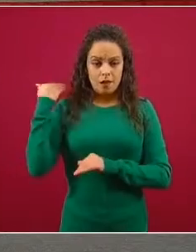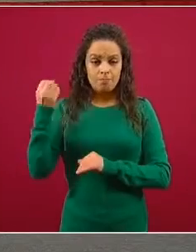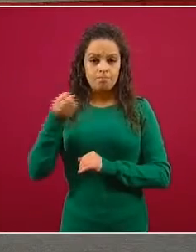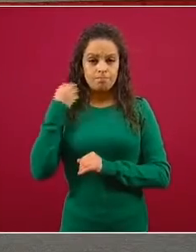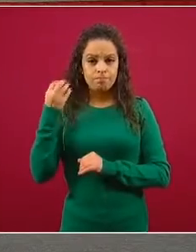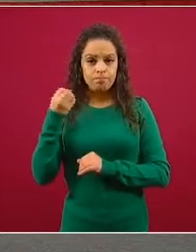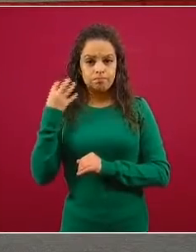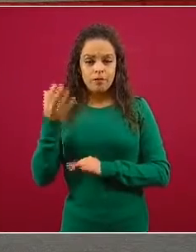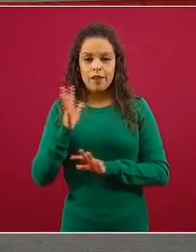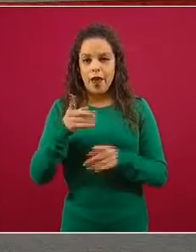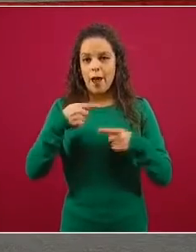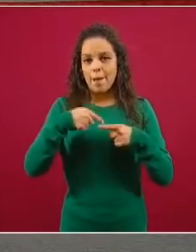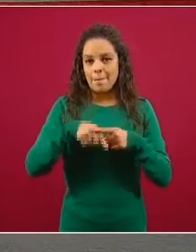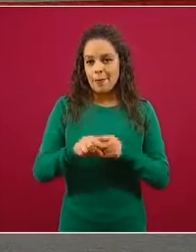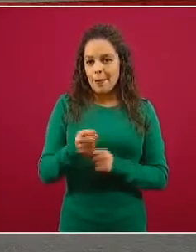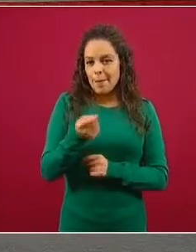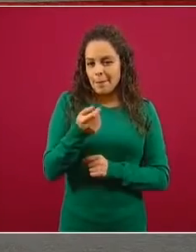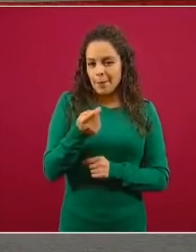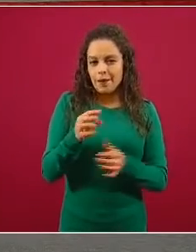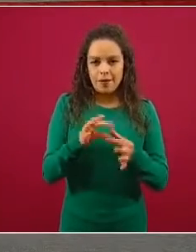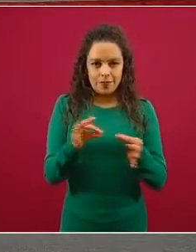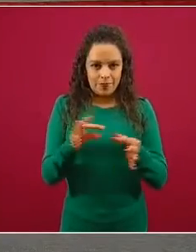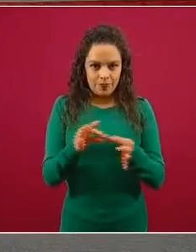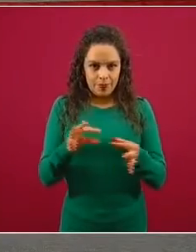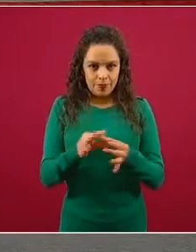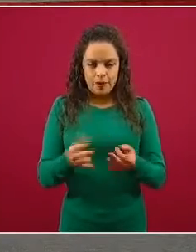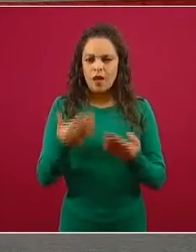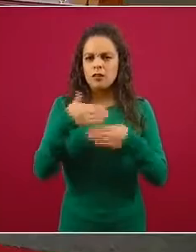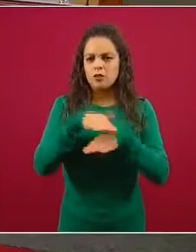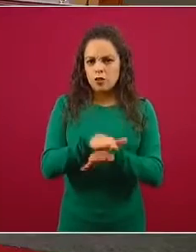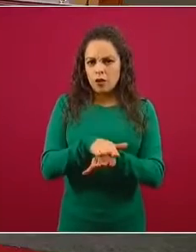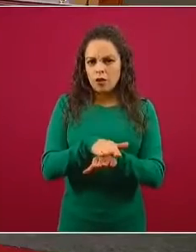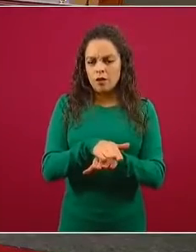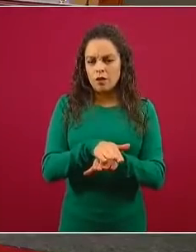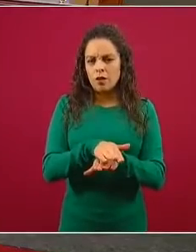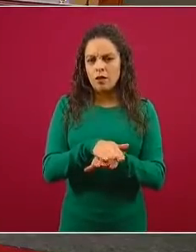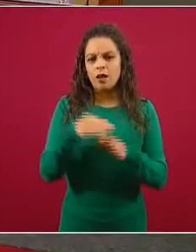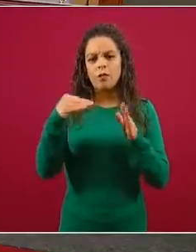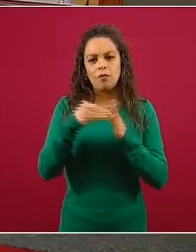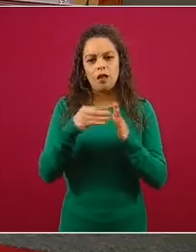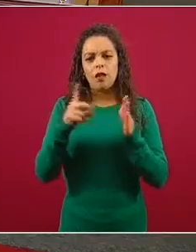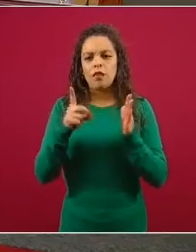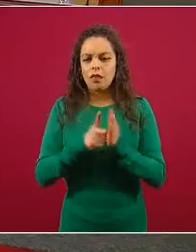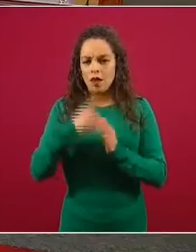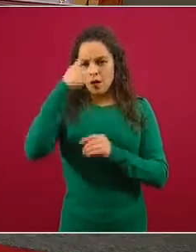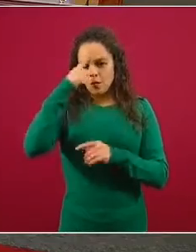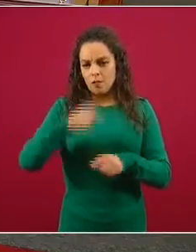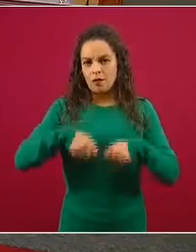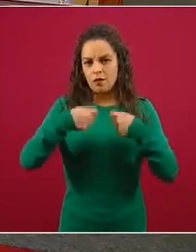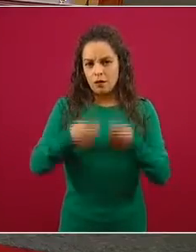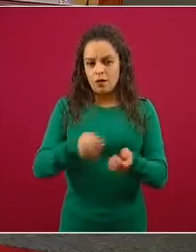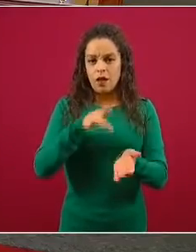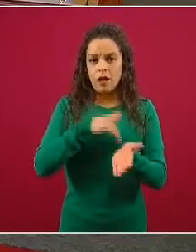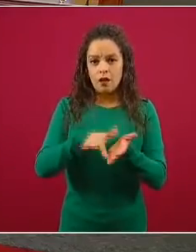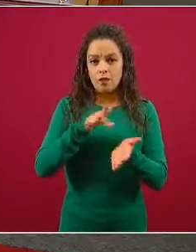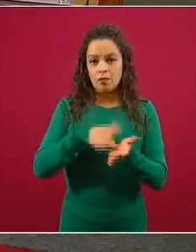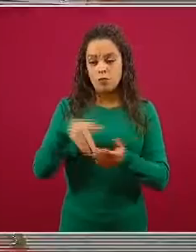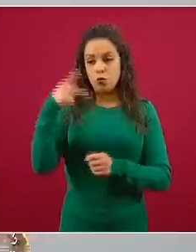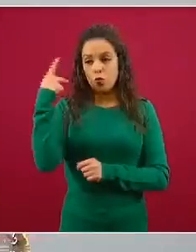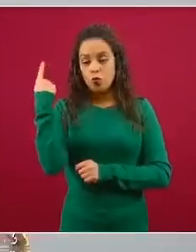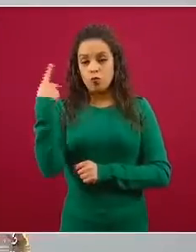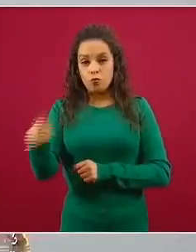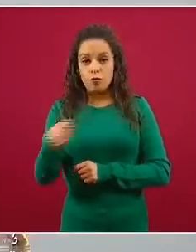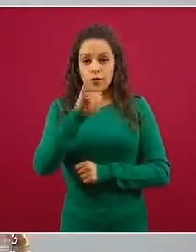anteriores y que tiene que ver con los apoyos, los mecanismos que tiene el Issste para